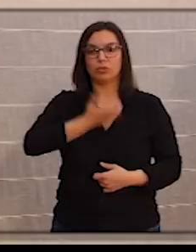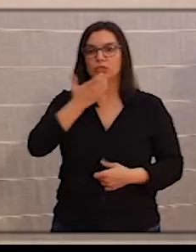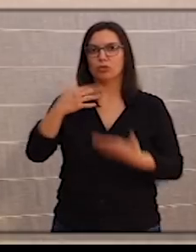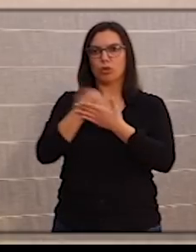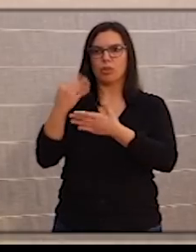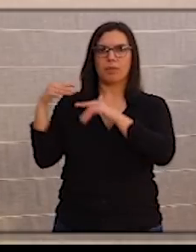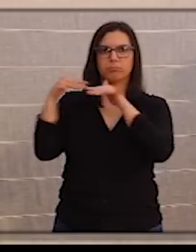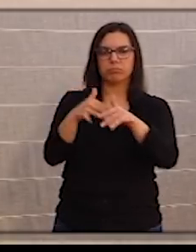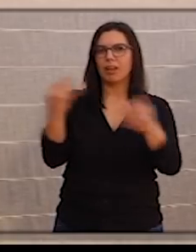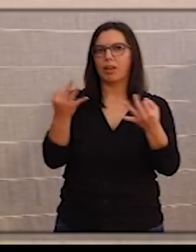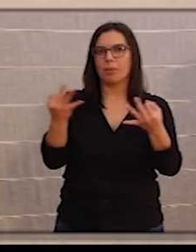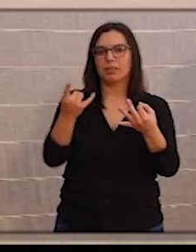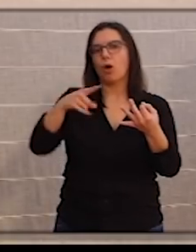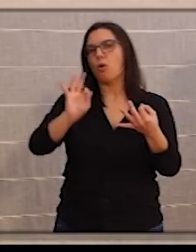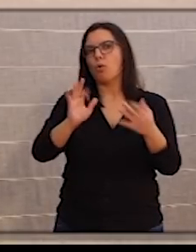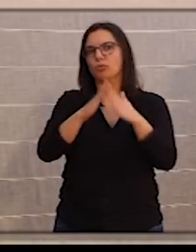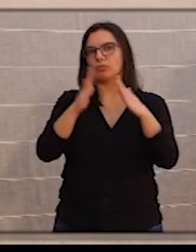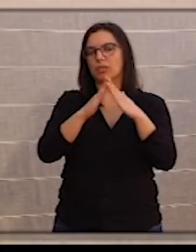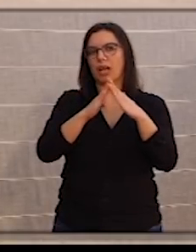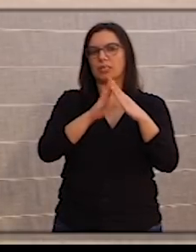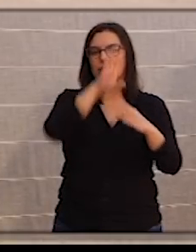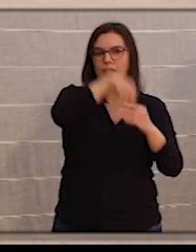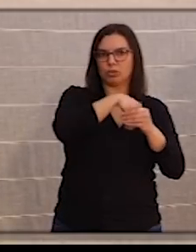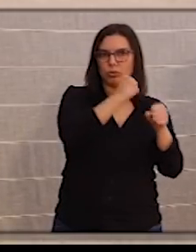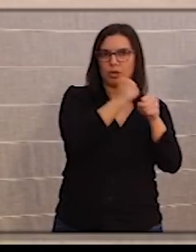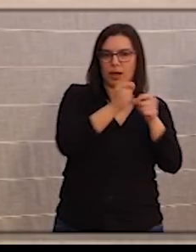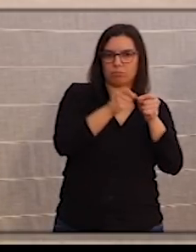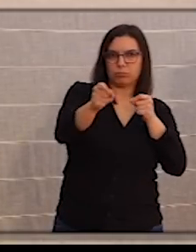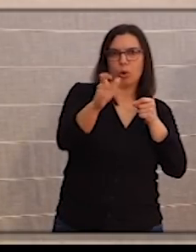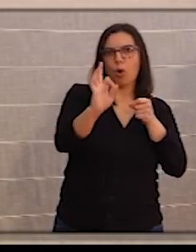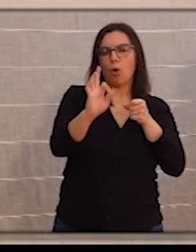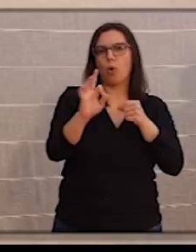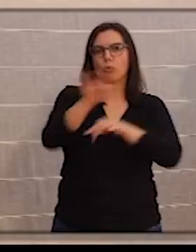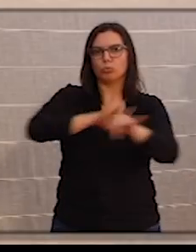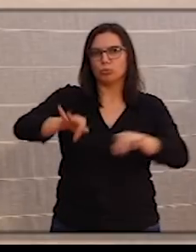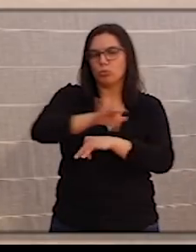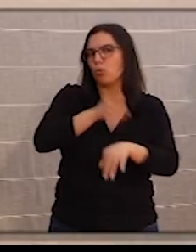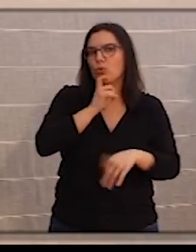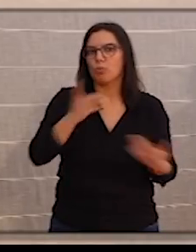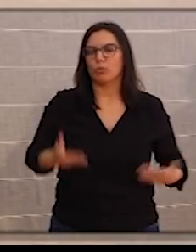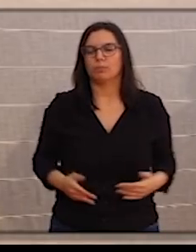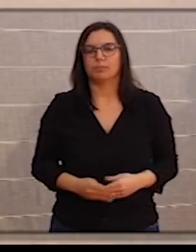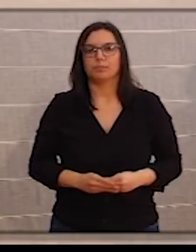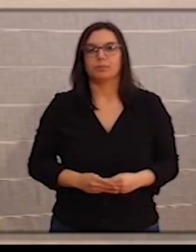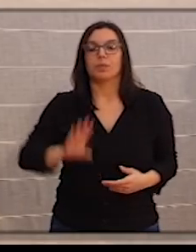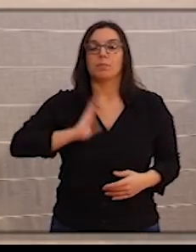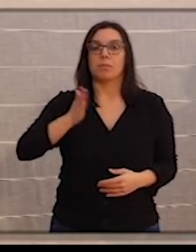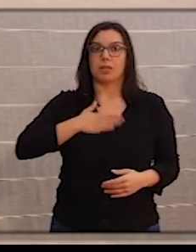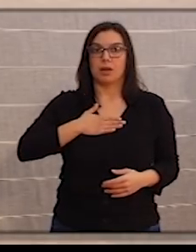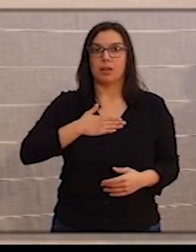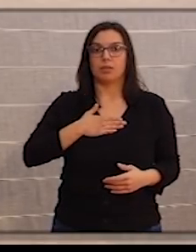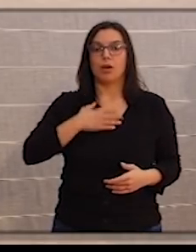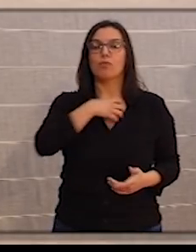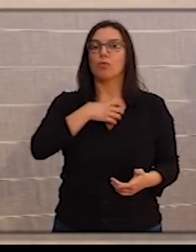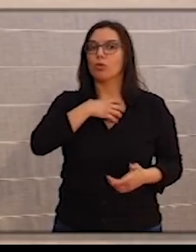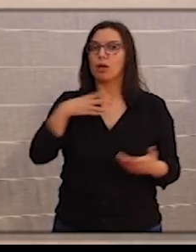trabajo? ¿Van a hacer teletrabajo o se va a establecer un sistema de guardias? Mañana tienen que acudir todos